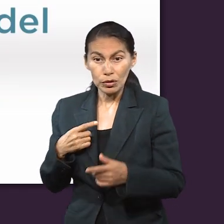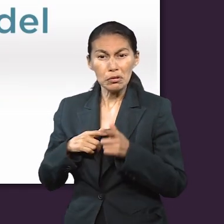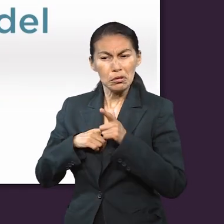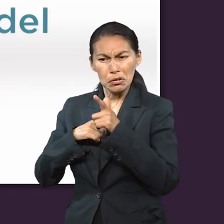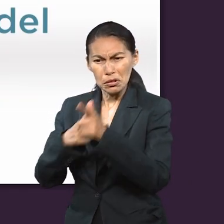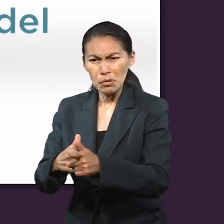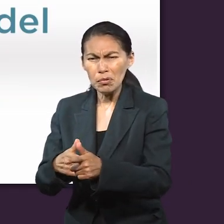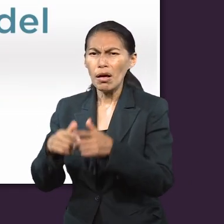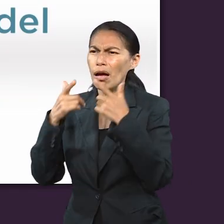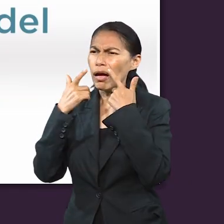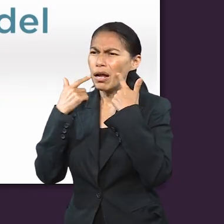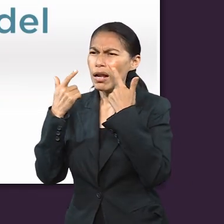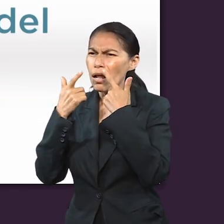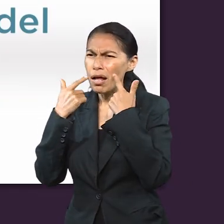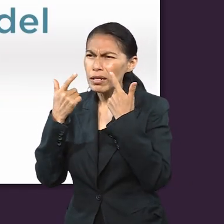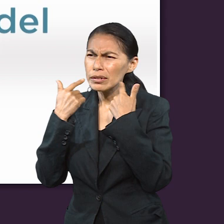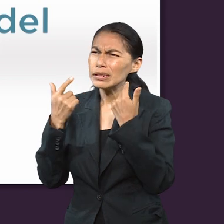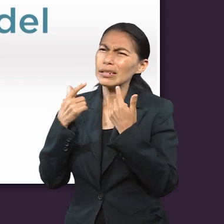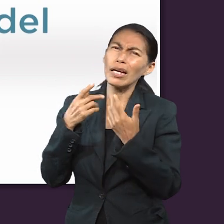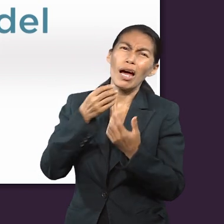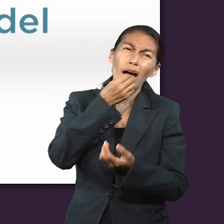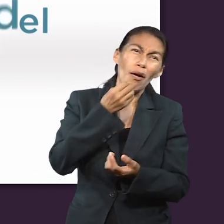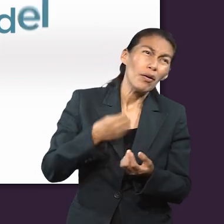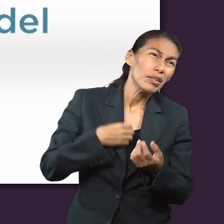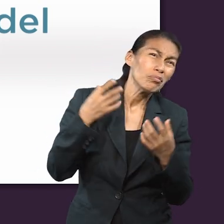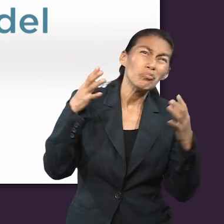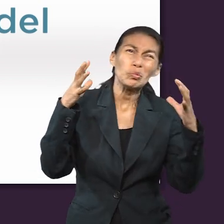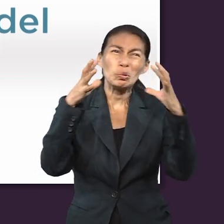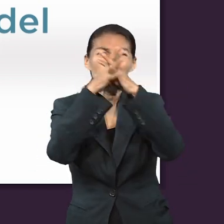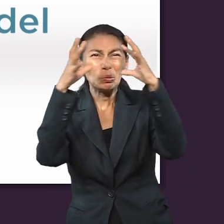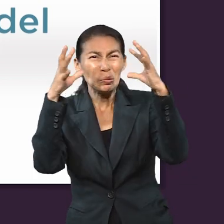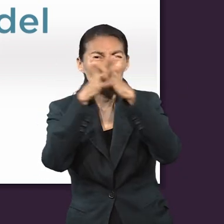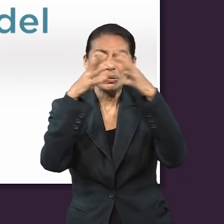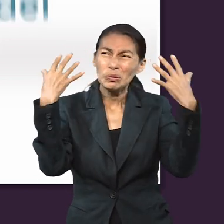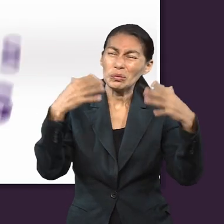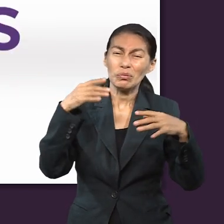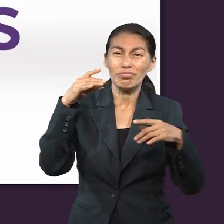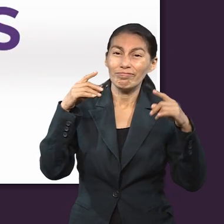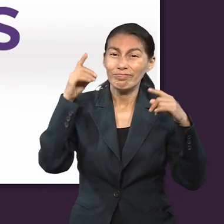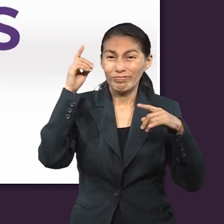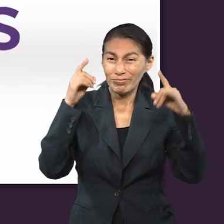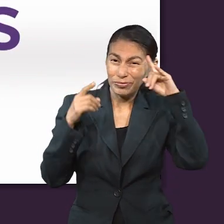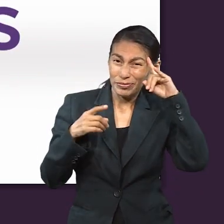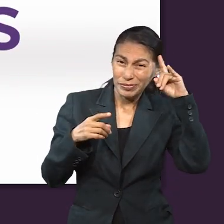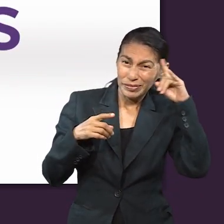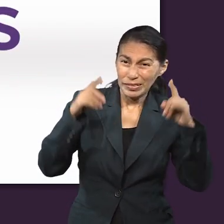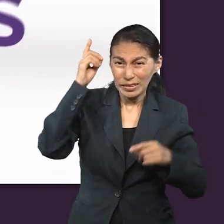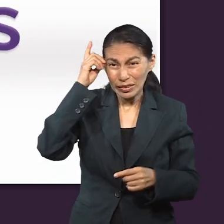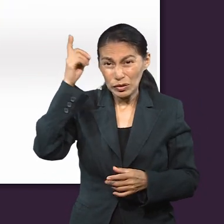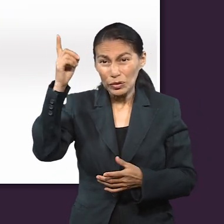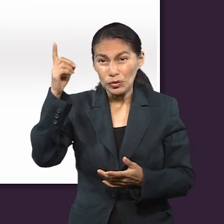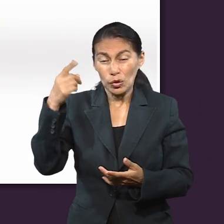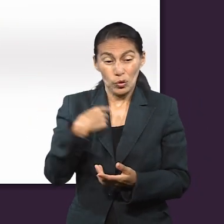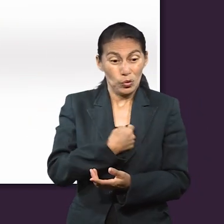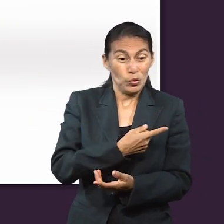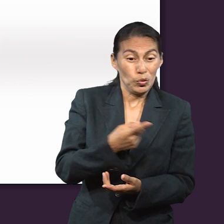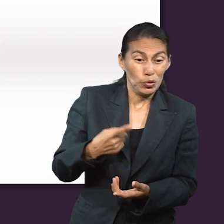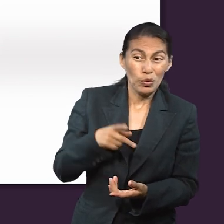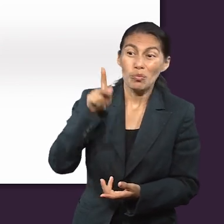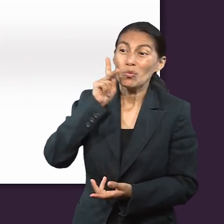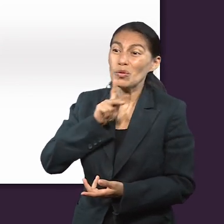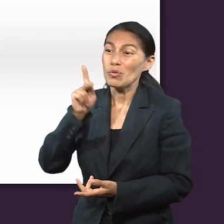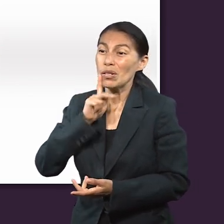continuamos en la experiencia de la gracia en el contexto del gran conflicto, en el que somos probados y en el que